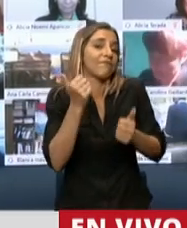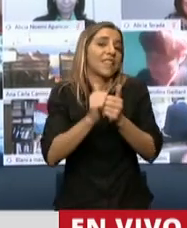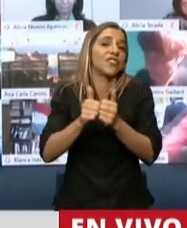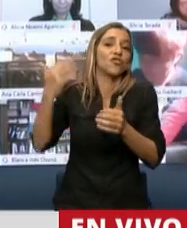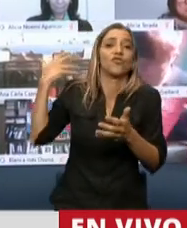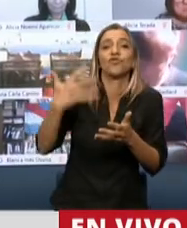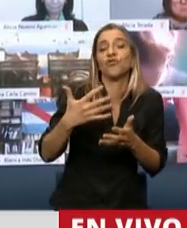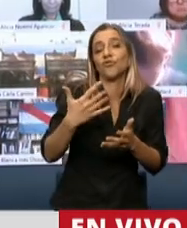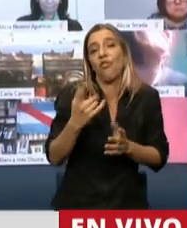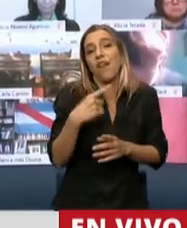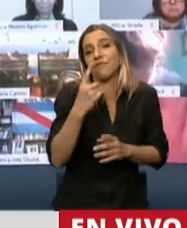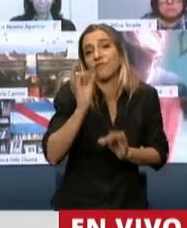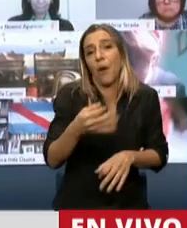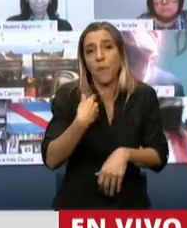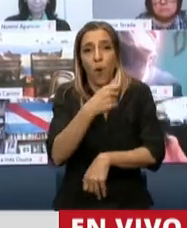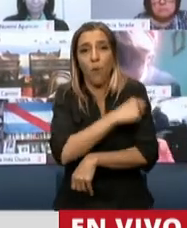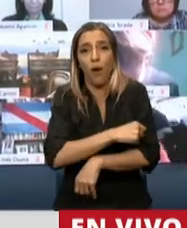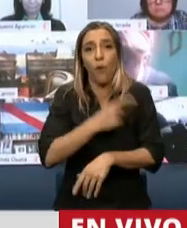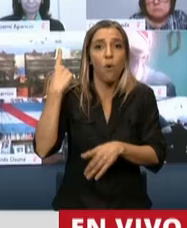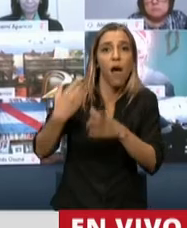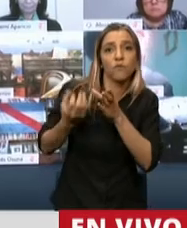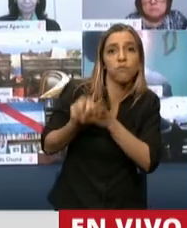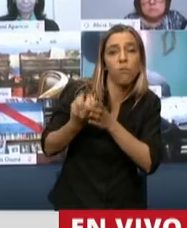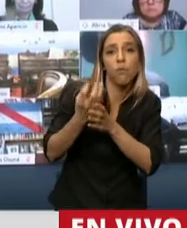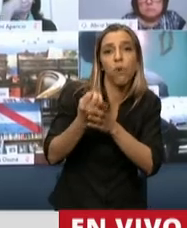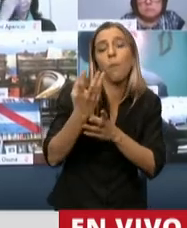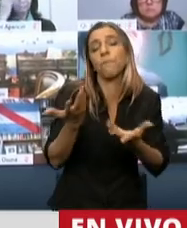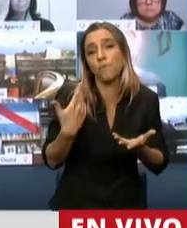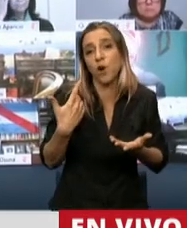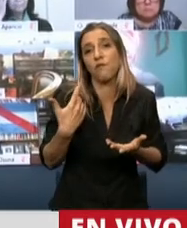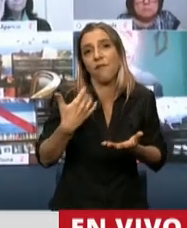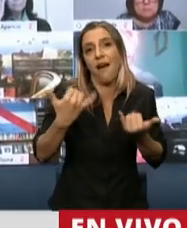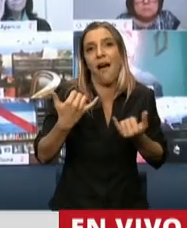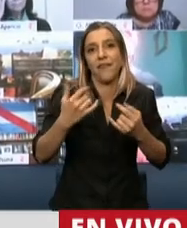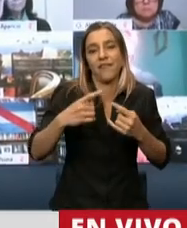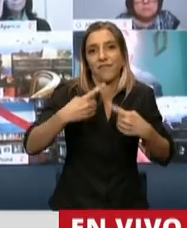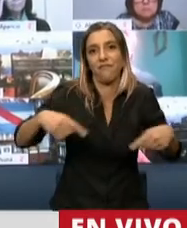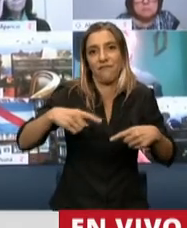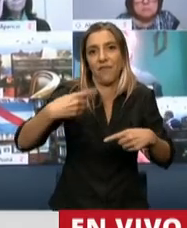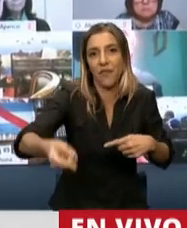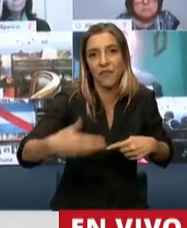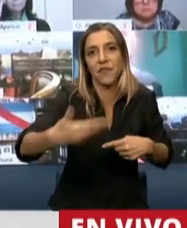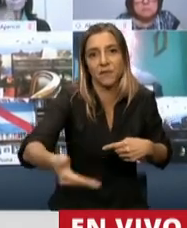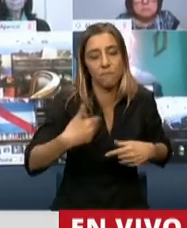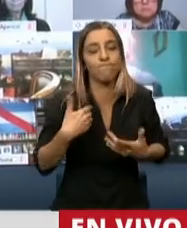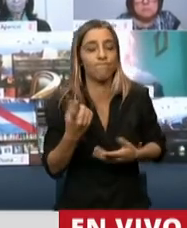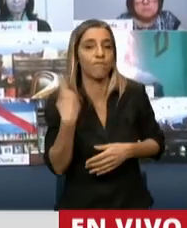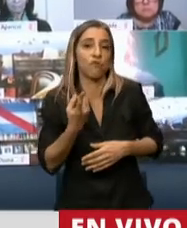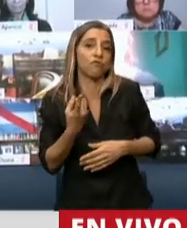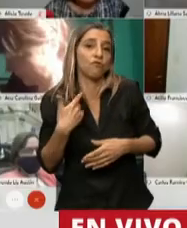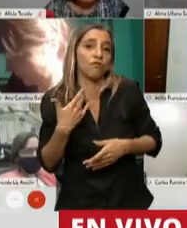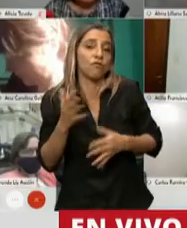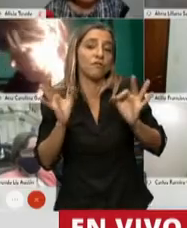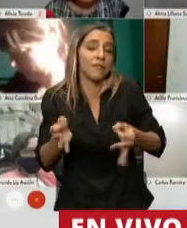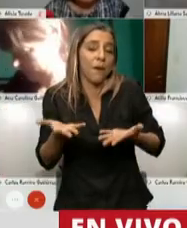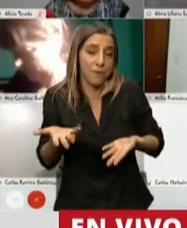momento de lo que son las vacunas y si no con la responsabilidad que como legisladores tenemos de afrontar muchas cosas con dudas.